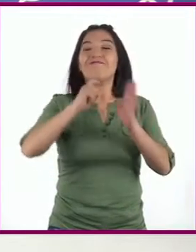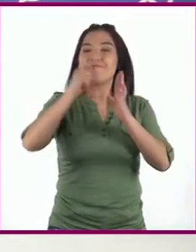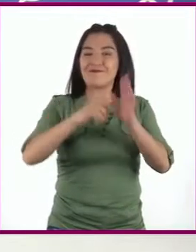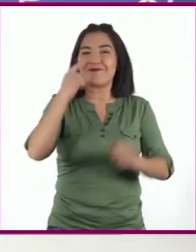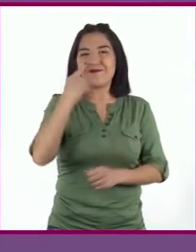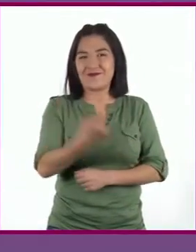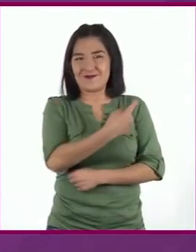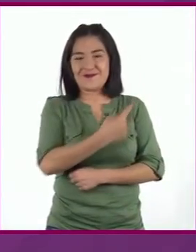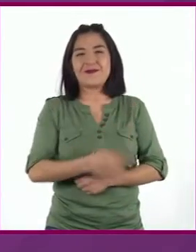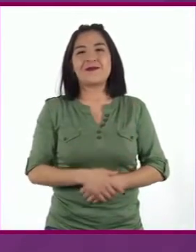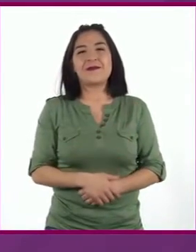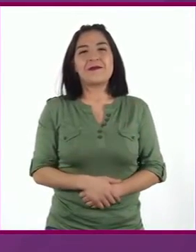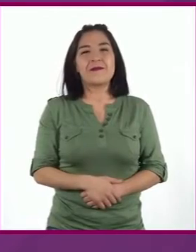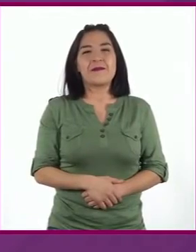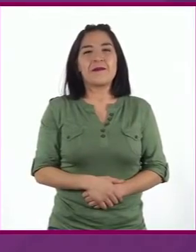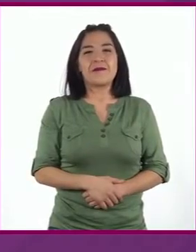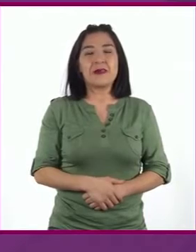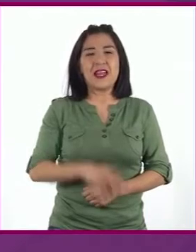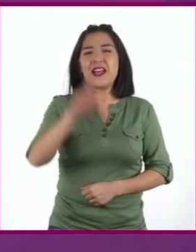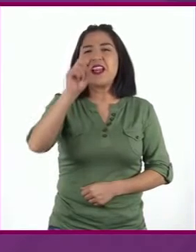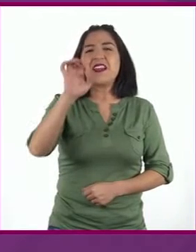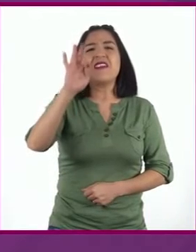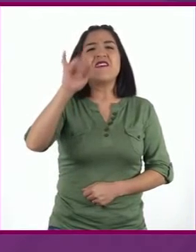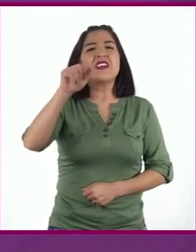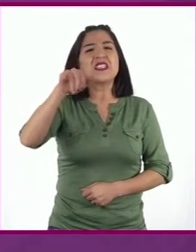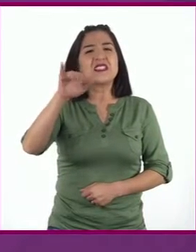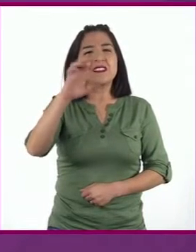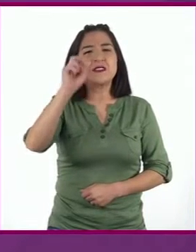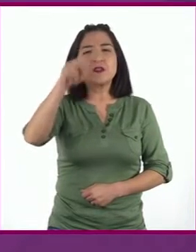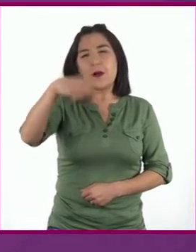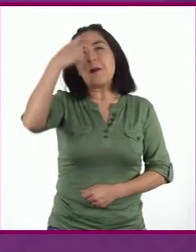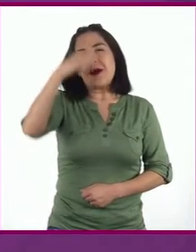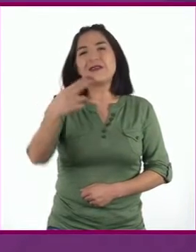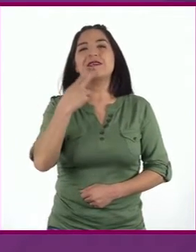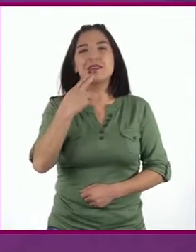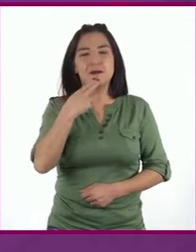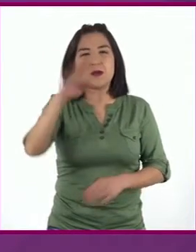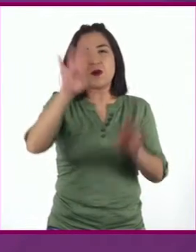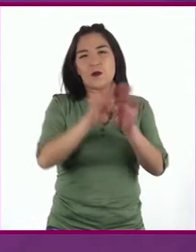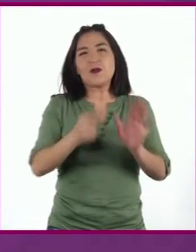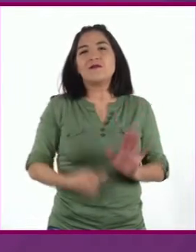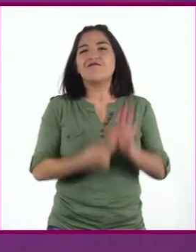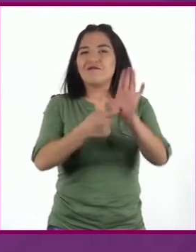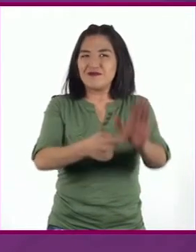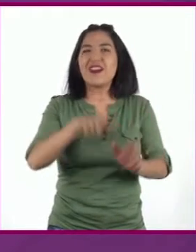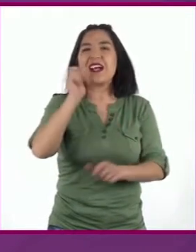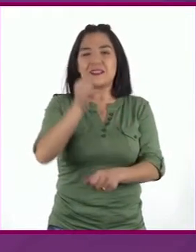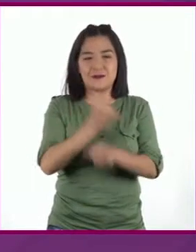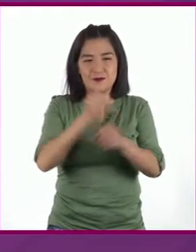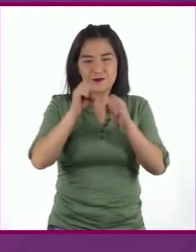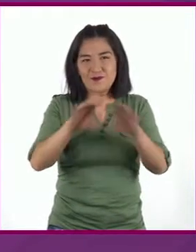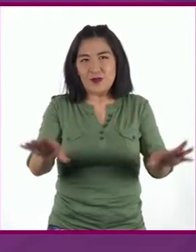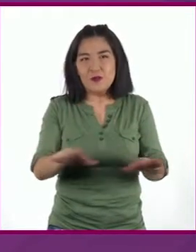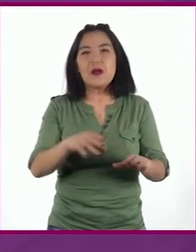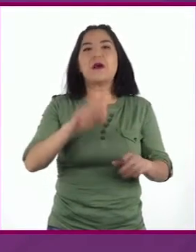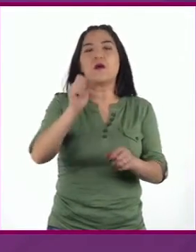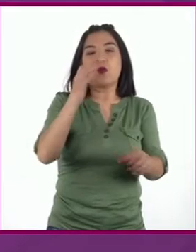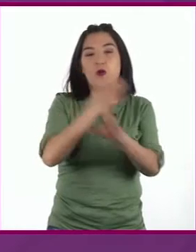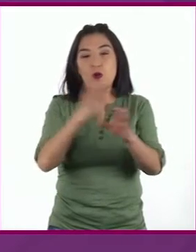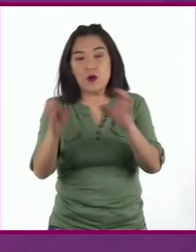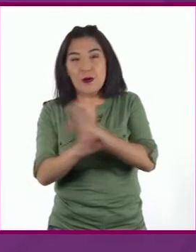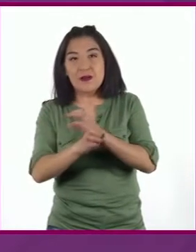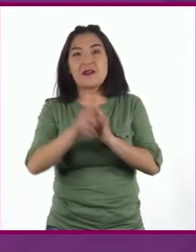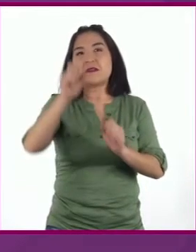Una definición nos sirve para exponer información específica sobre un objeto, fenómeno o